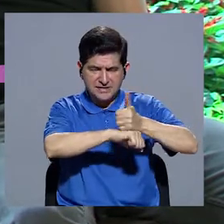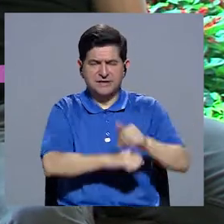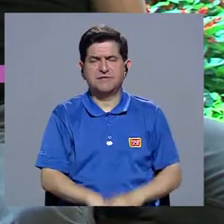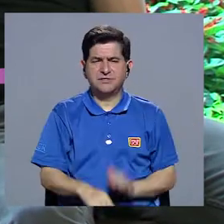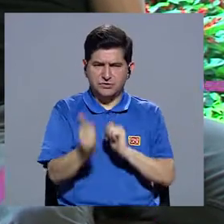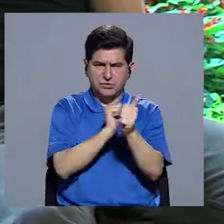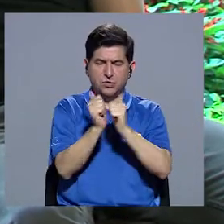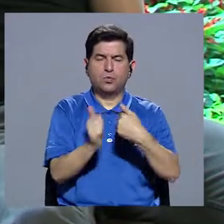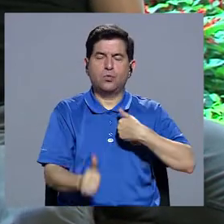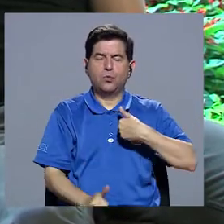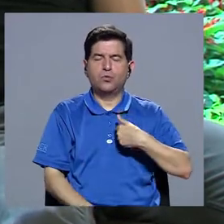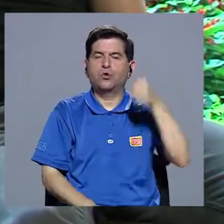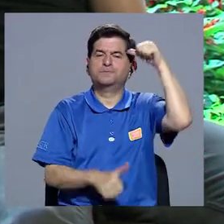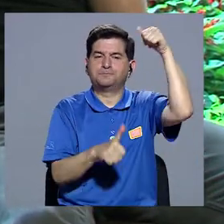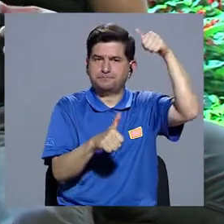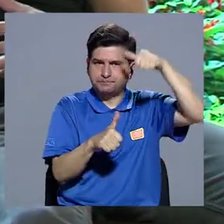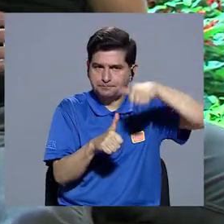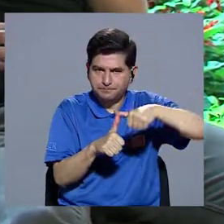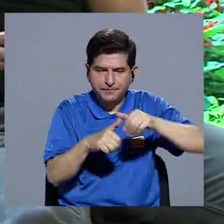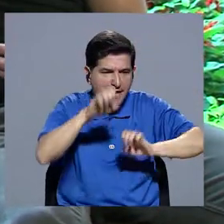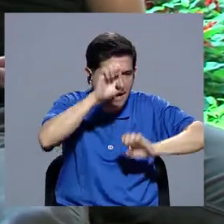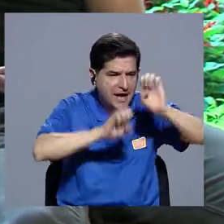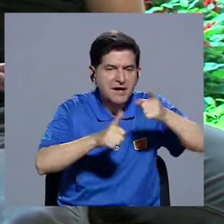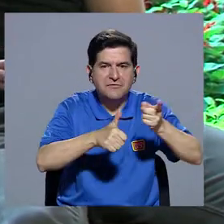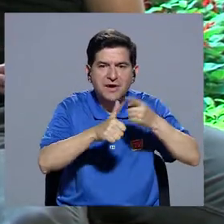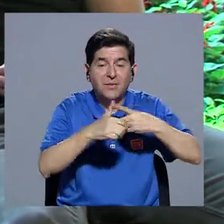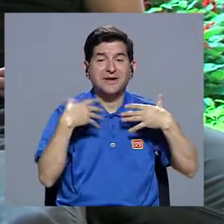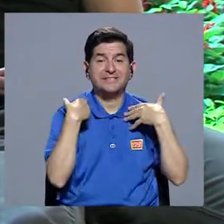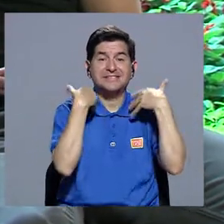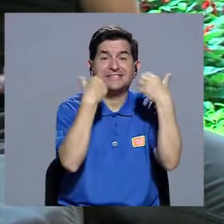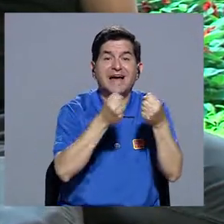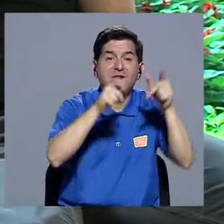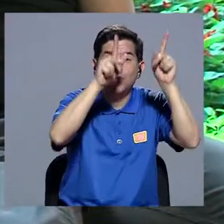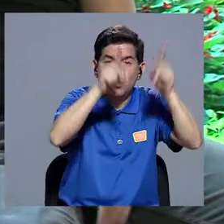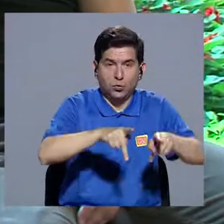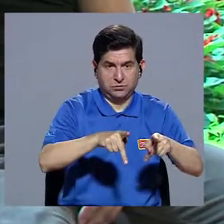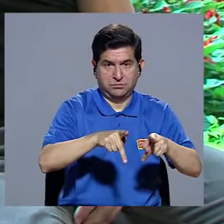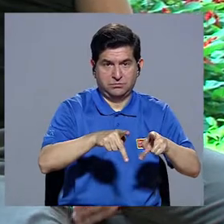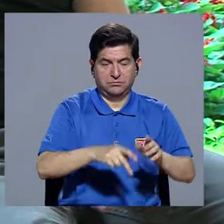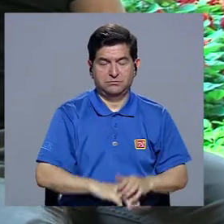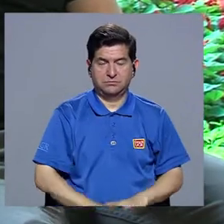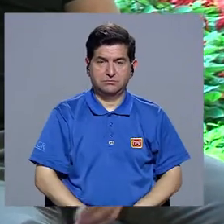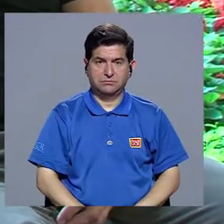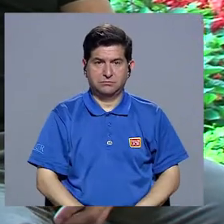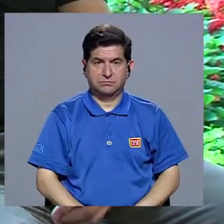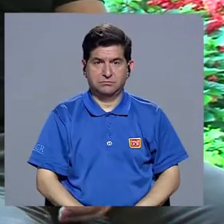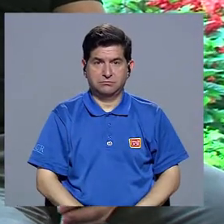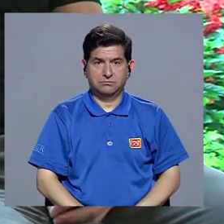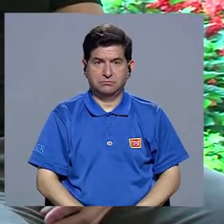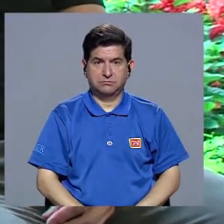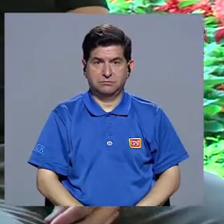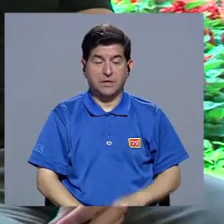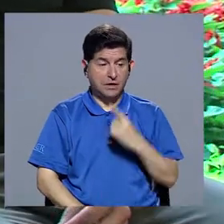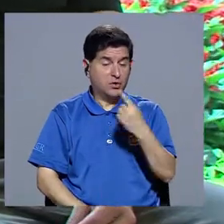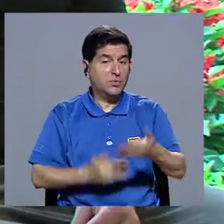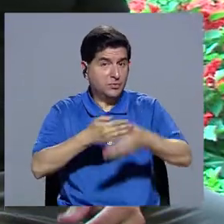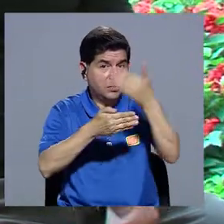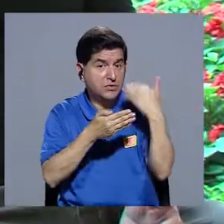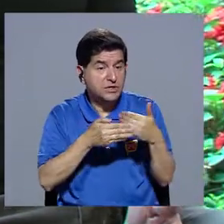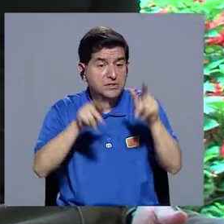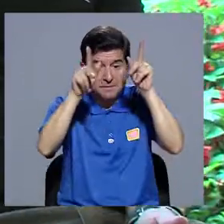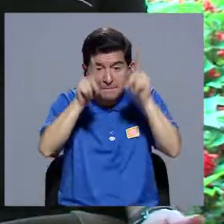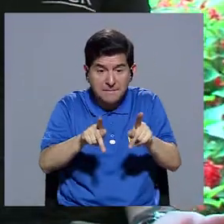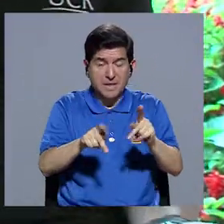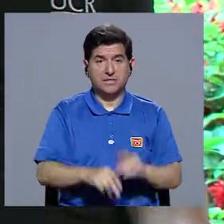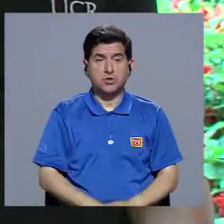uno debería tomar en cuenta o evaluar primero la salud de las personas, porque exactamente como te mencioné, hay